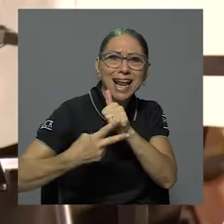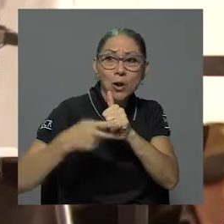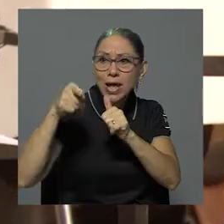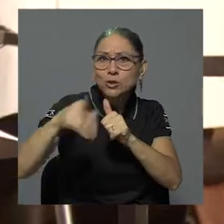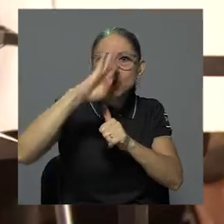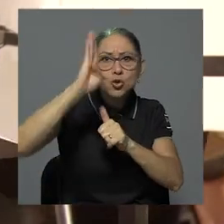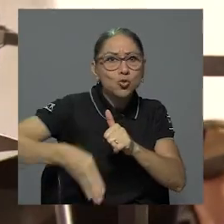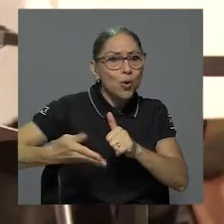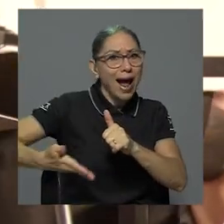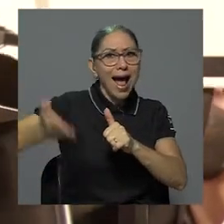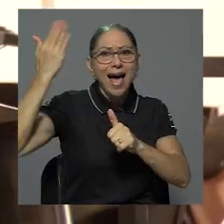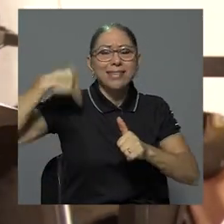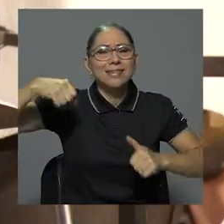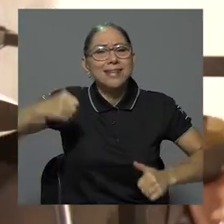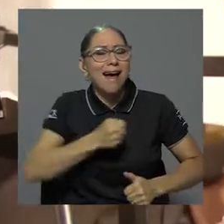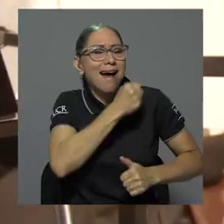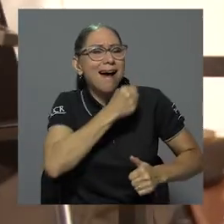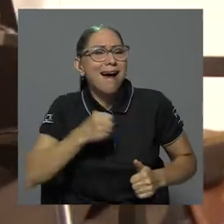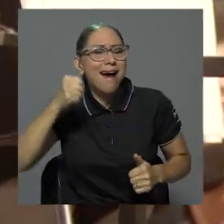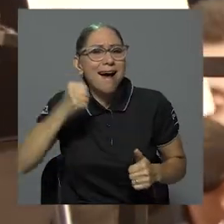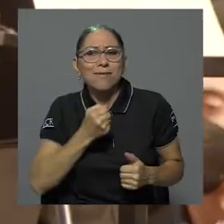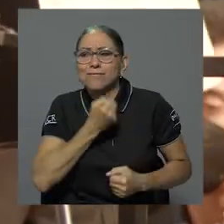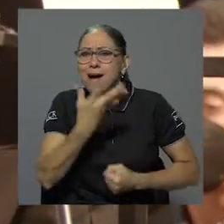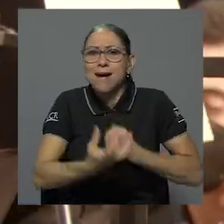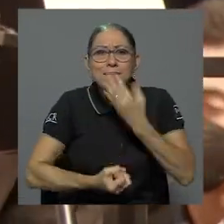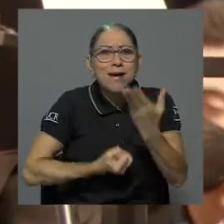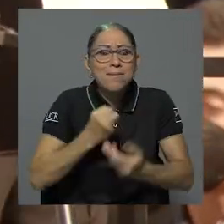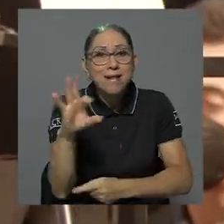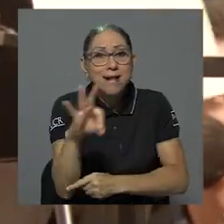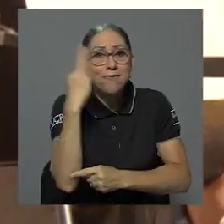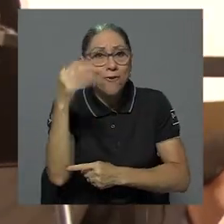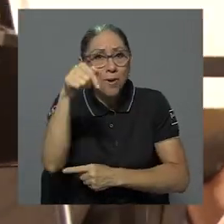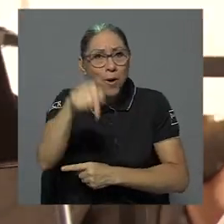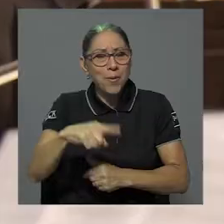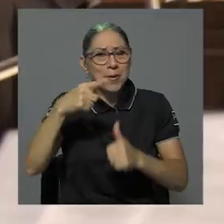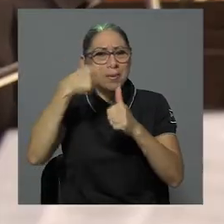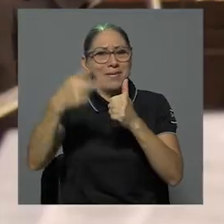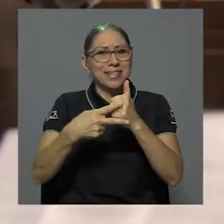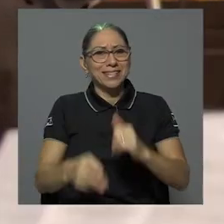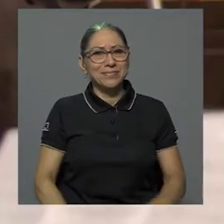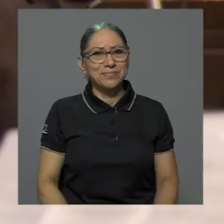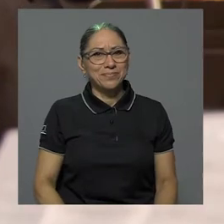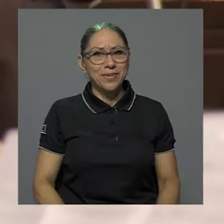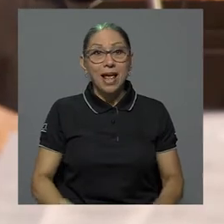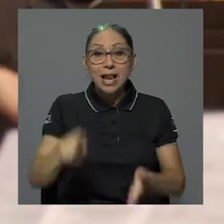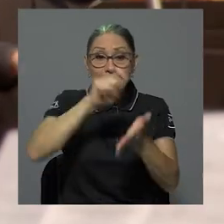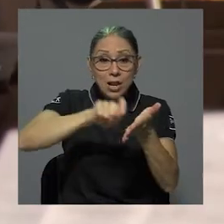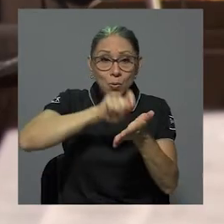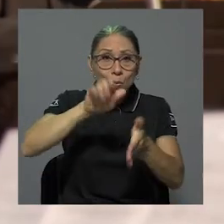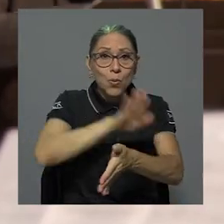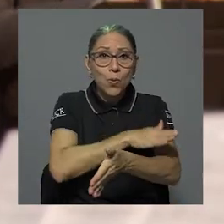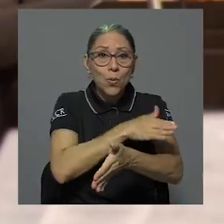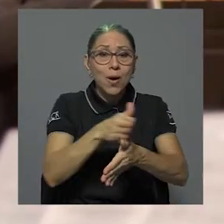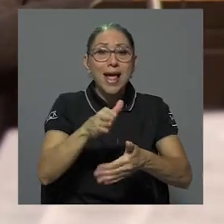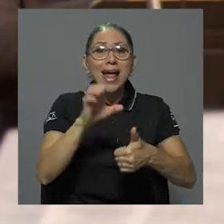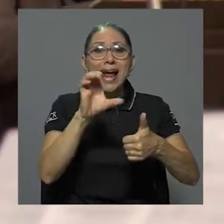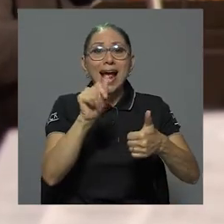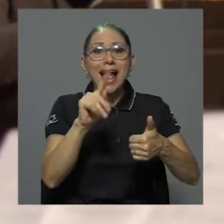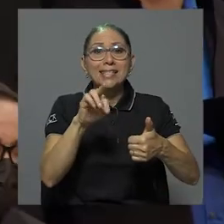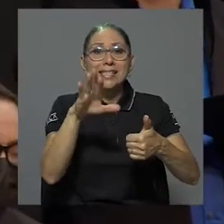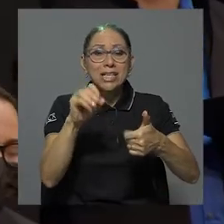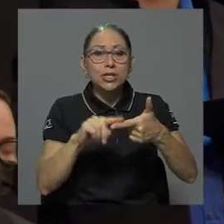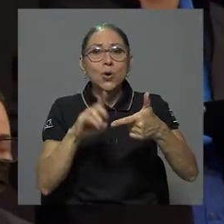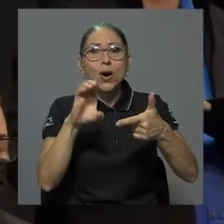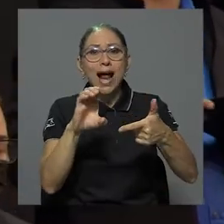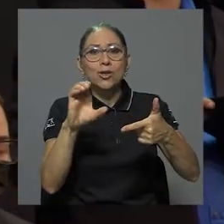nunca se han realizado en la forma en que se están ejecutando hoy por primera vez. Las obras del maestro Castillo, maestro de Carlos Castro,